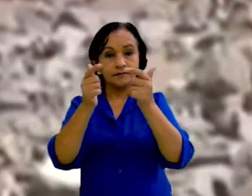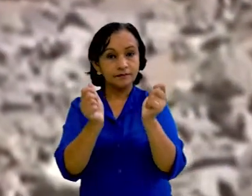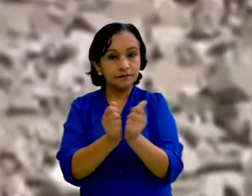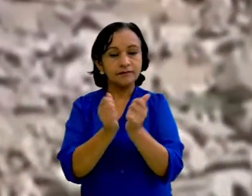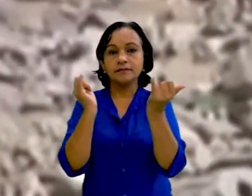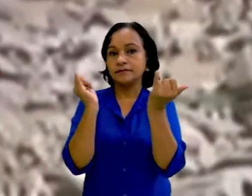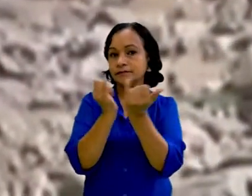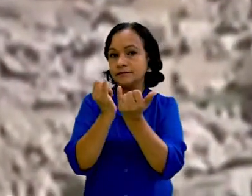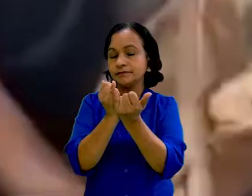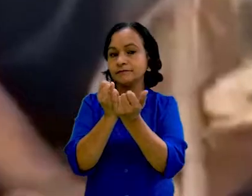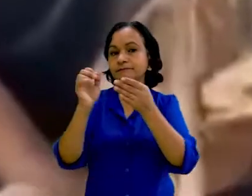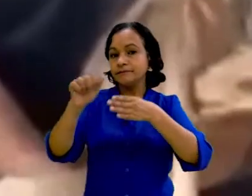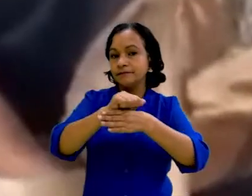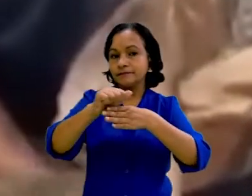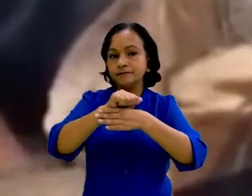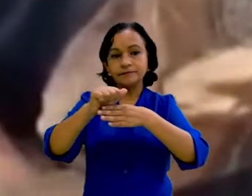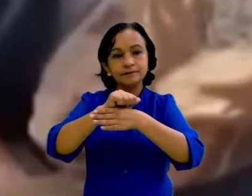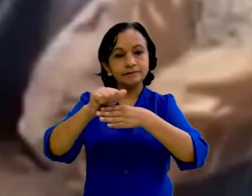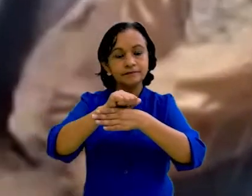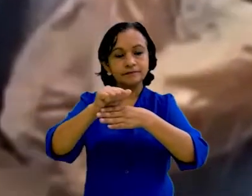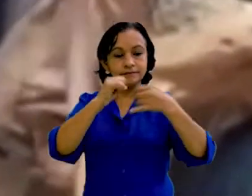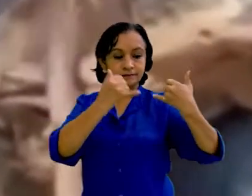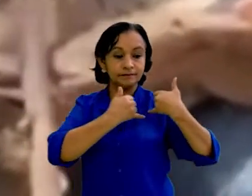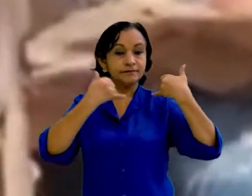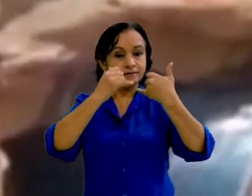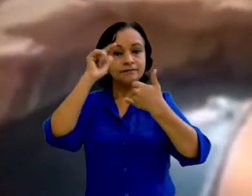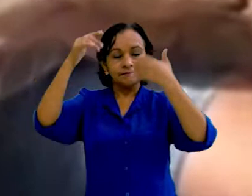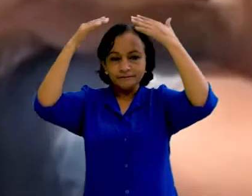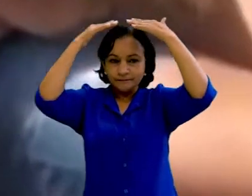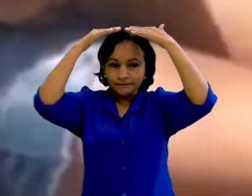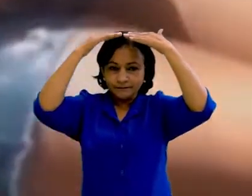También se iniciaron ejercicios de simulacros en las instituciones de